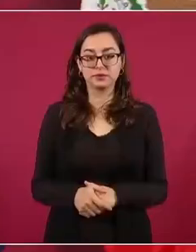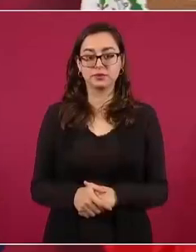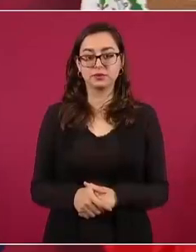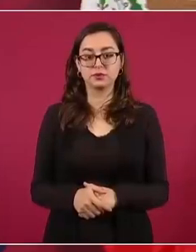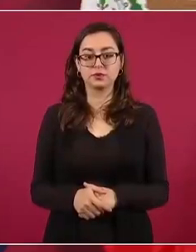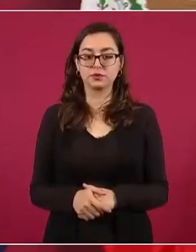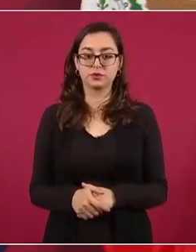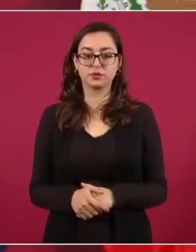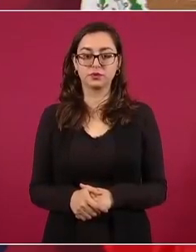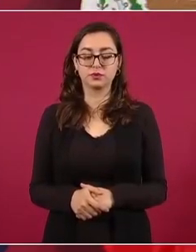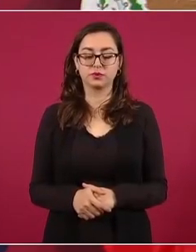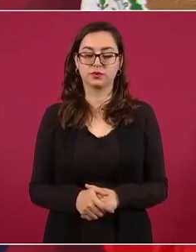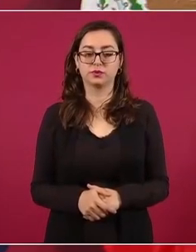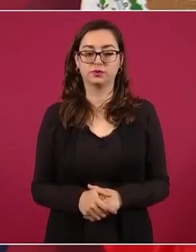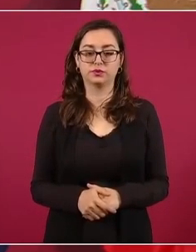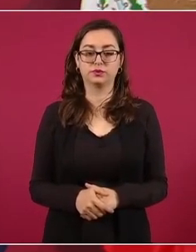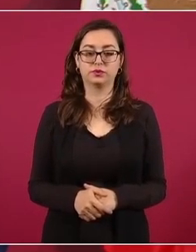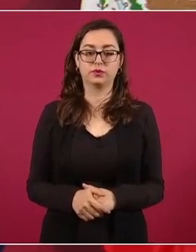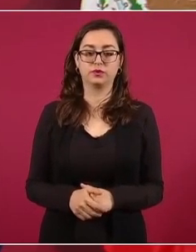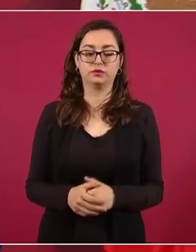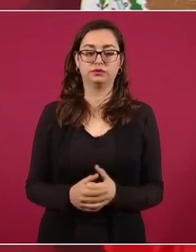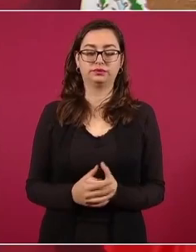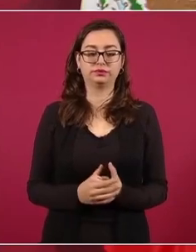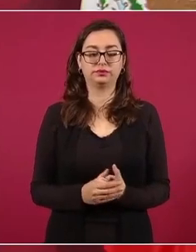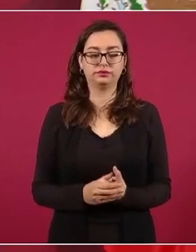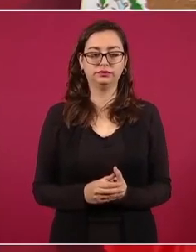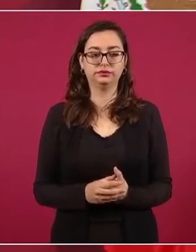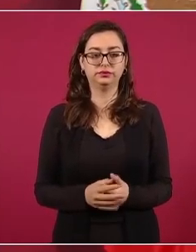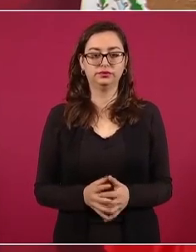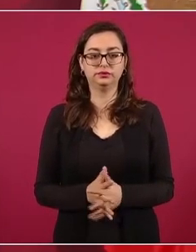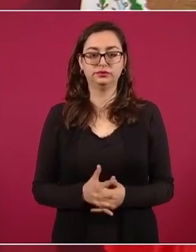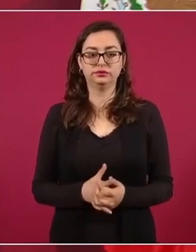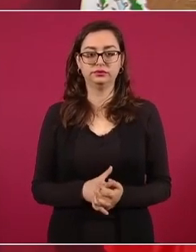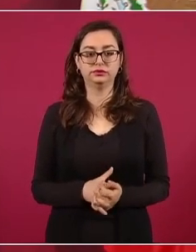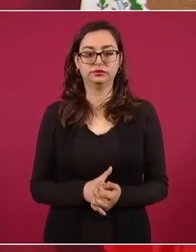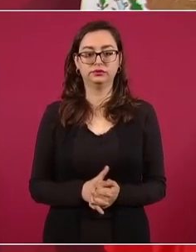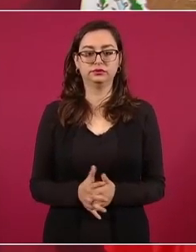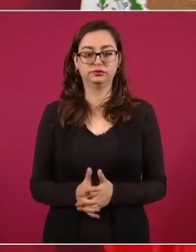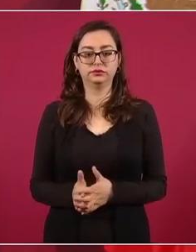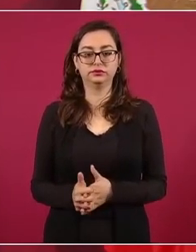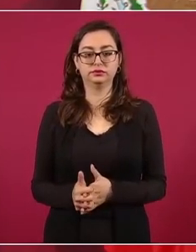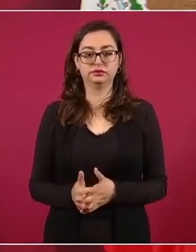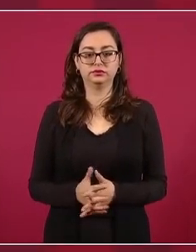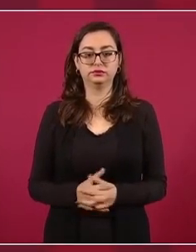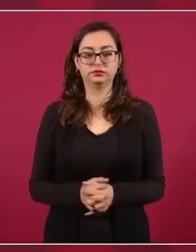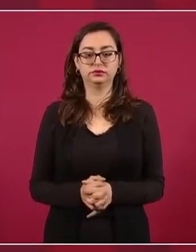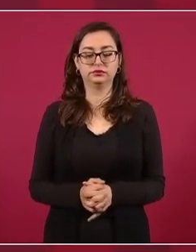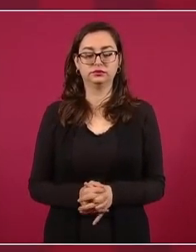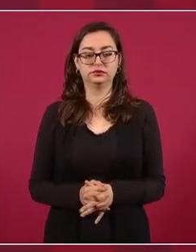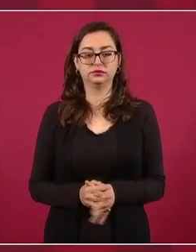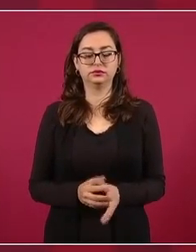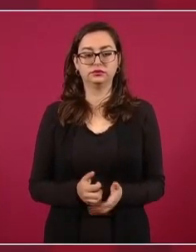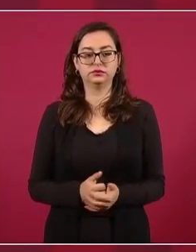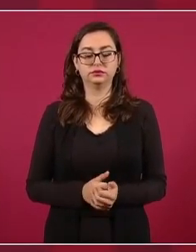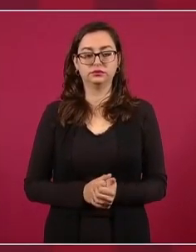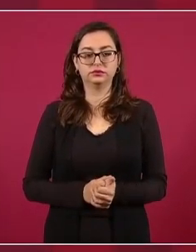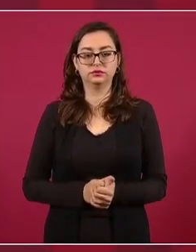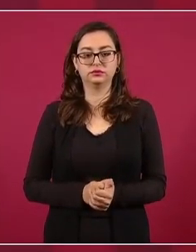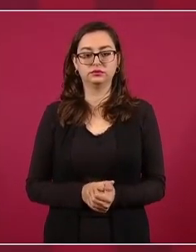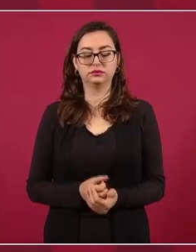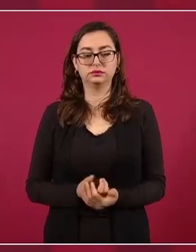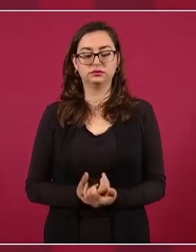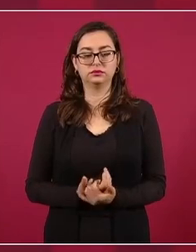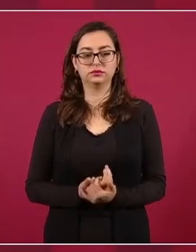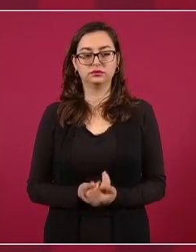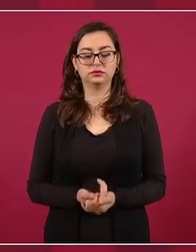se acordó seguir